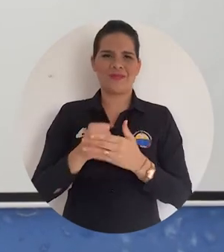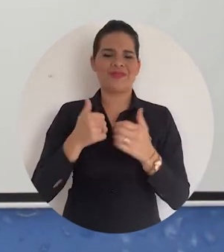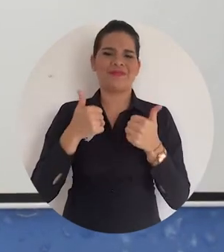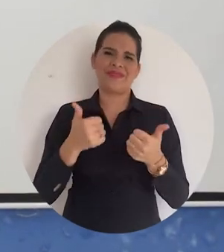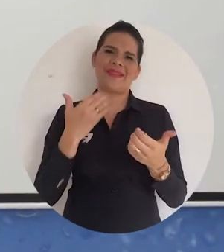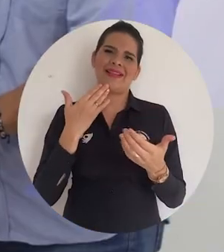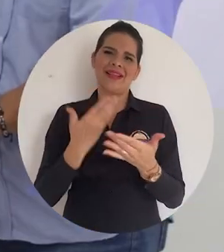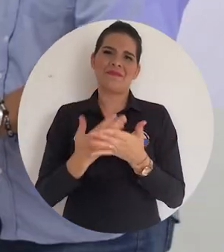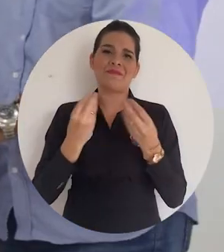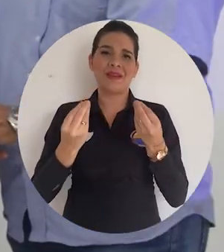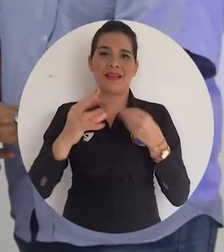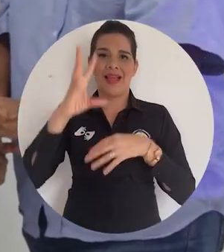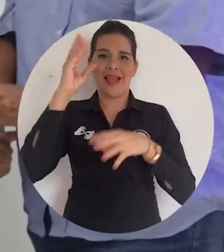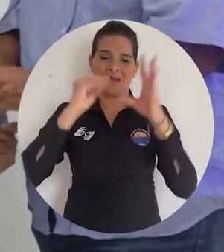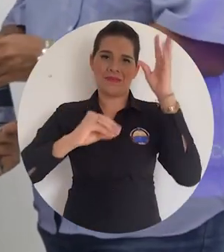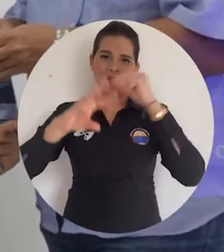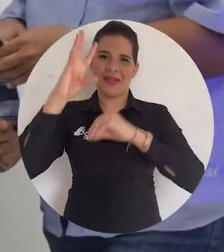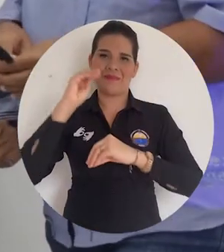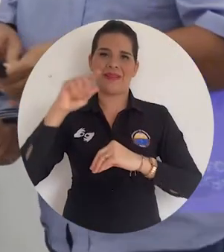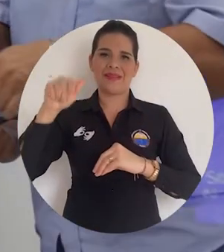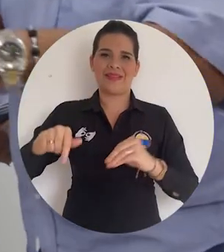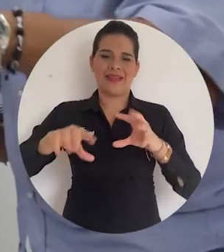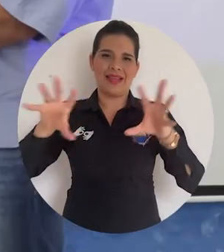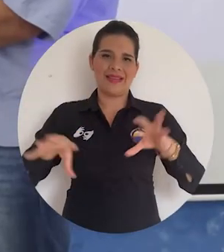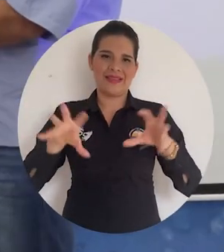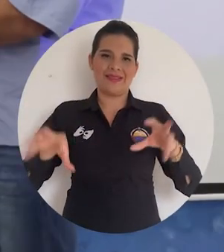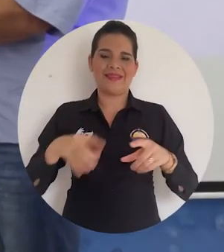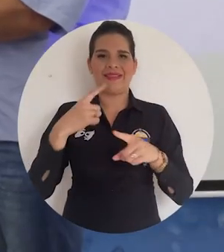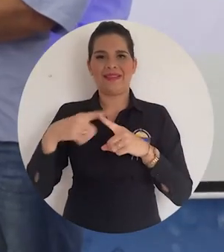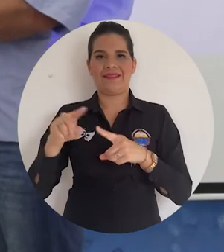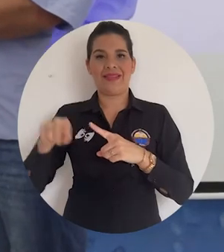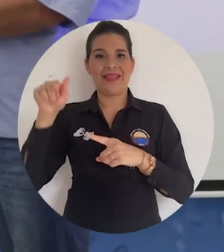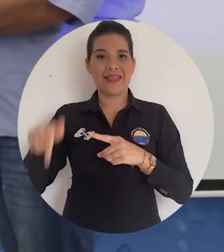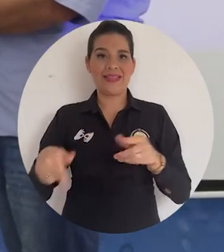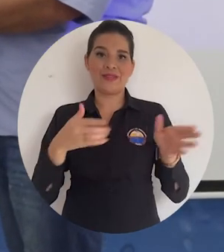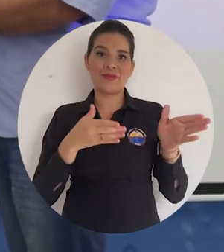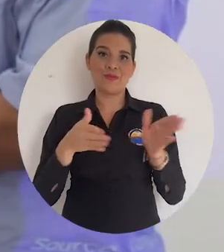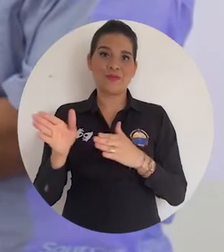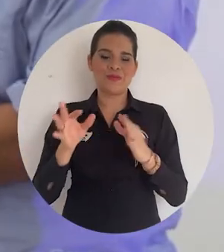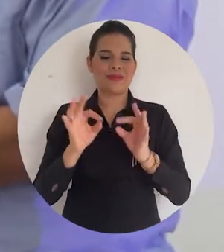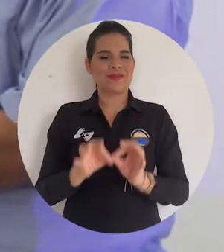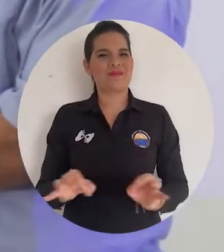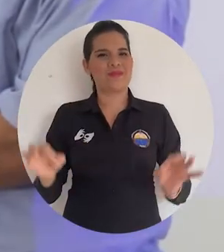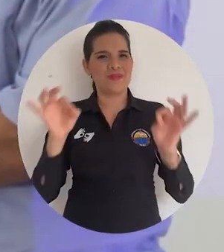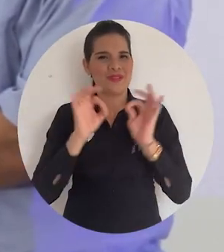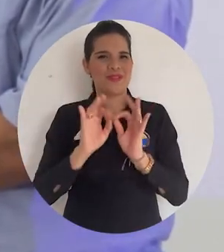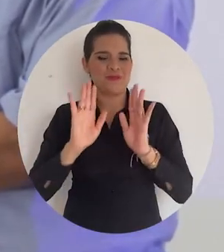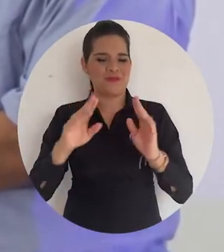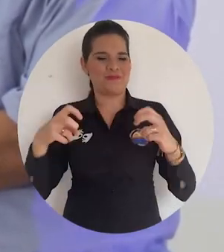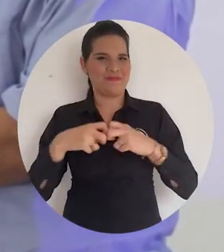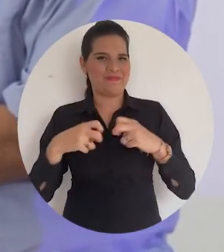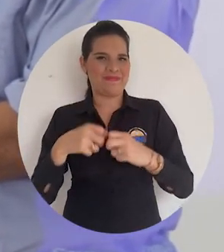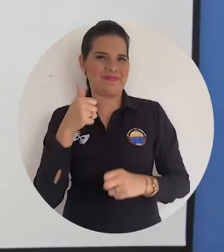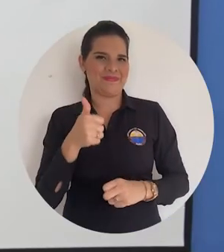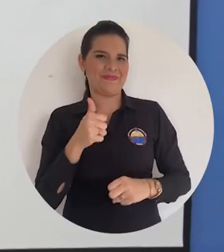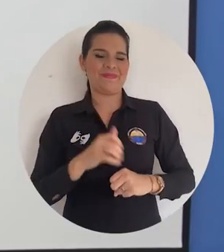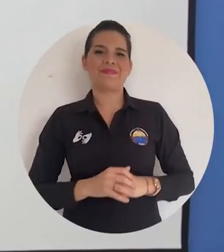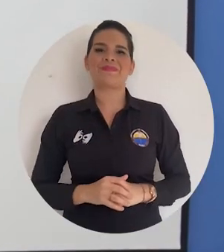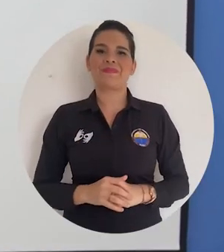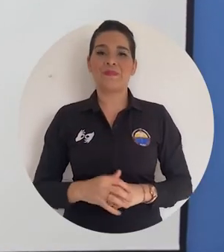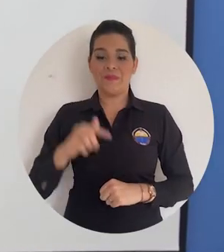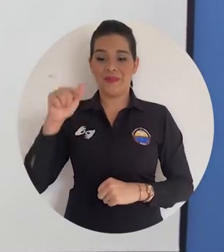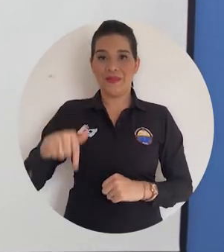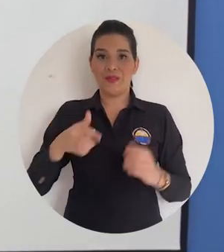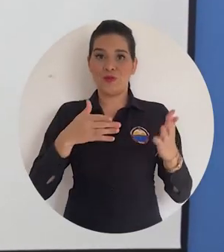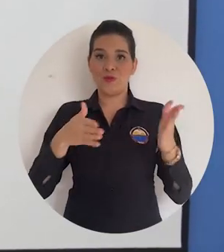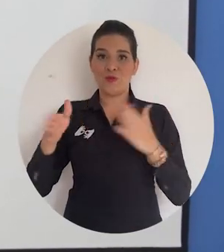para adquirir conocimiento en estas actividades de este curso tan importante como es el de electricidad. Y este curso tan